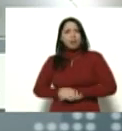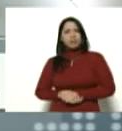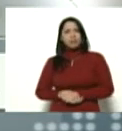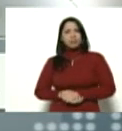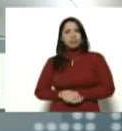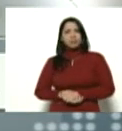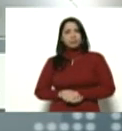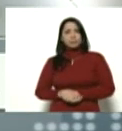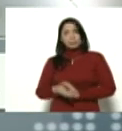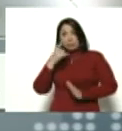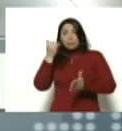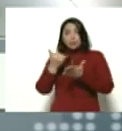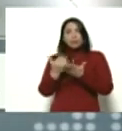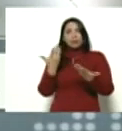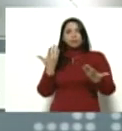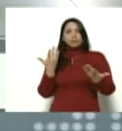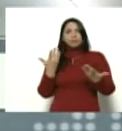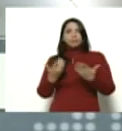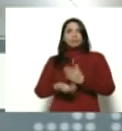Fíjense ustedes este caso.